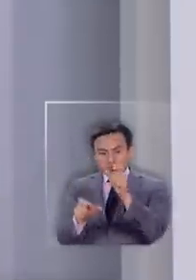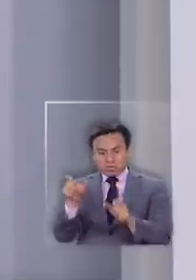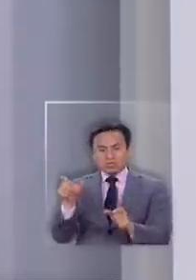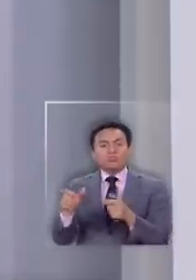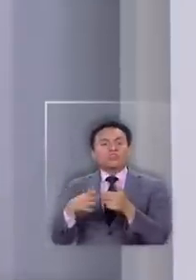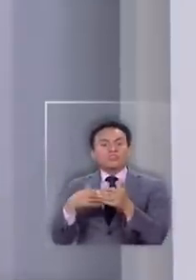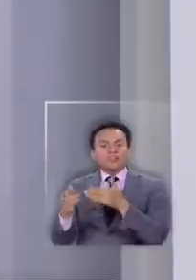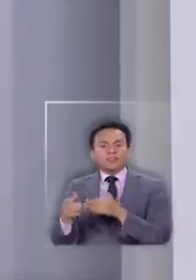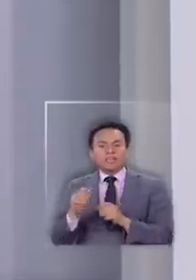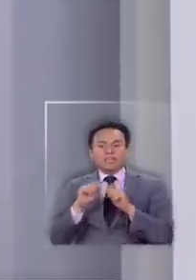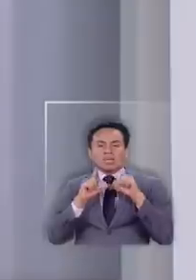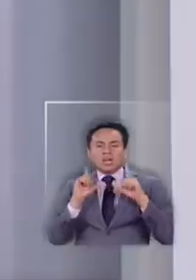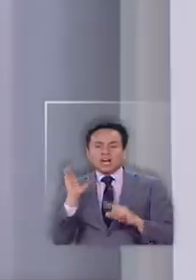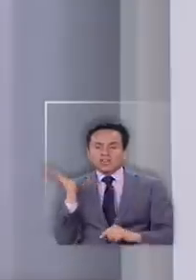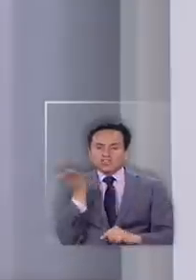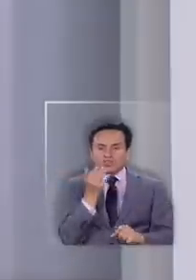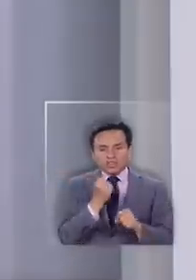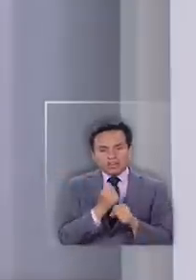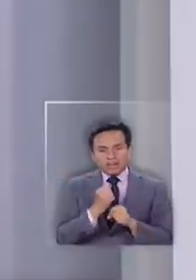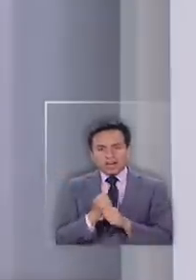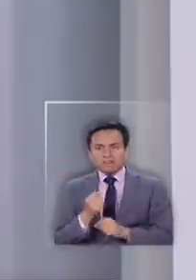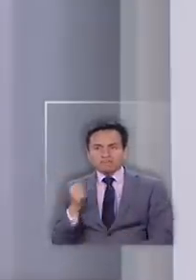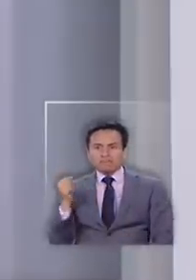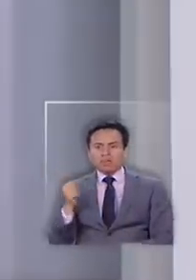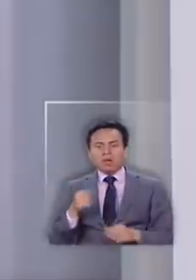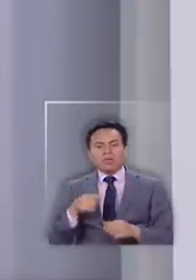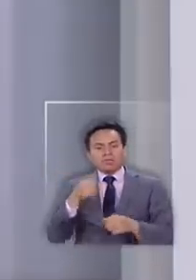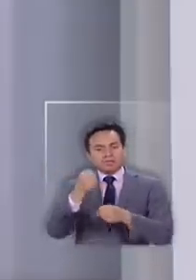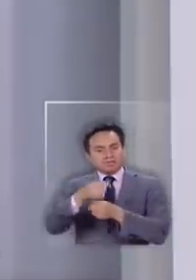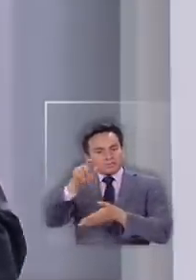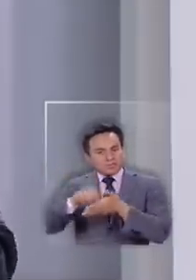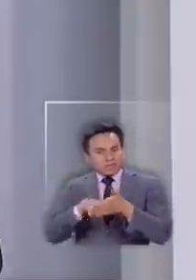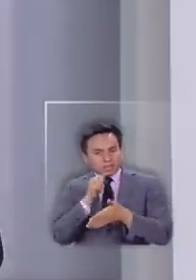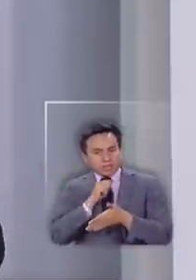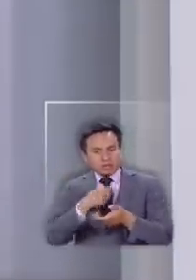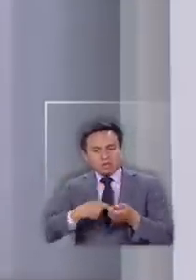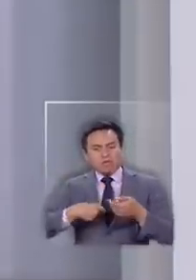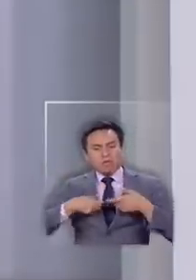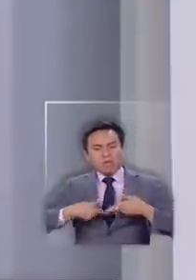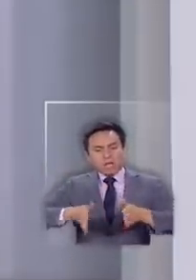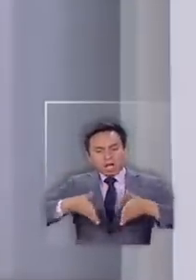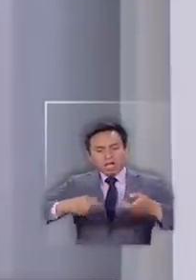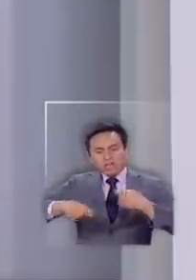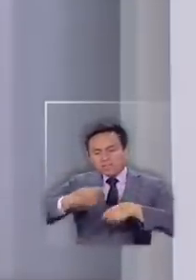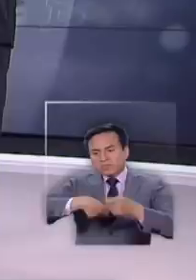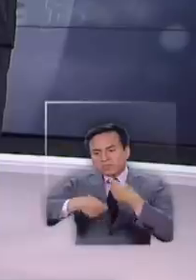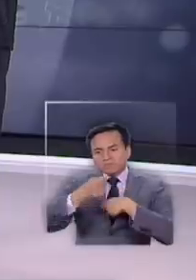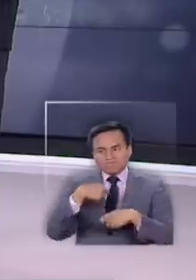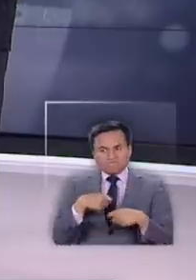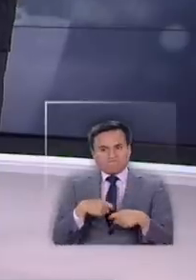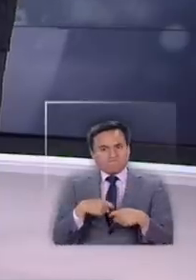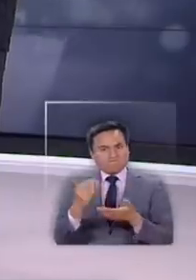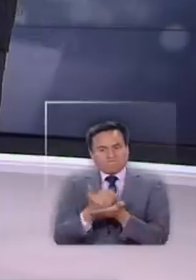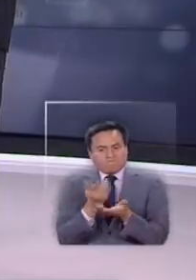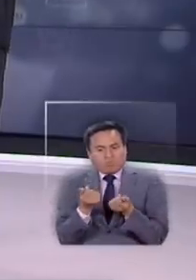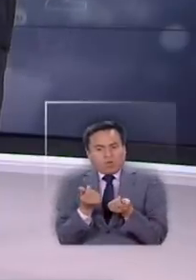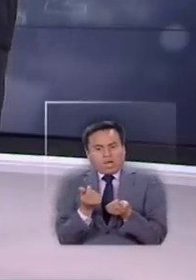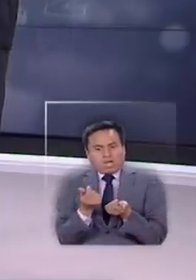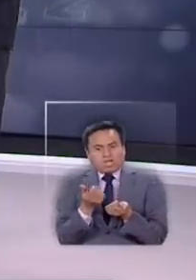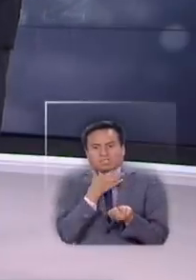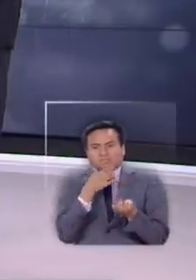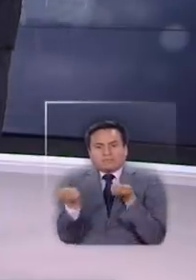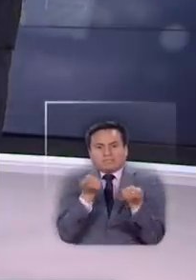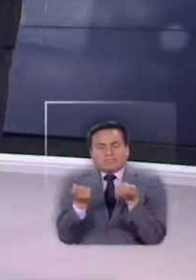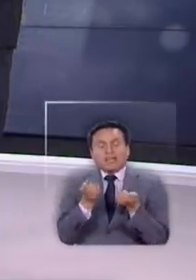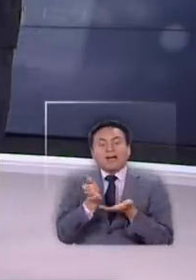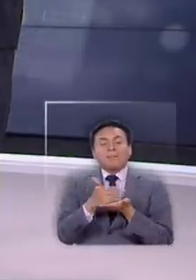ellos que eran garzones, que trabajan en empleos informales o que incluso son ambulantes en alguna otra comuna, ya no tienen ingresos. Entonces, el plan